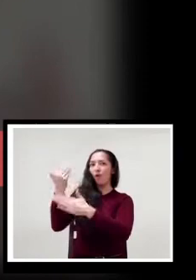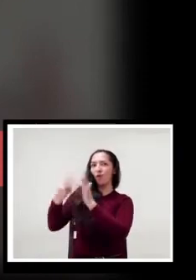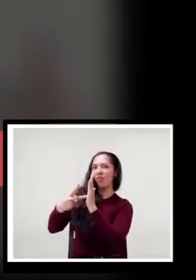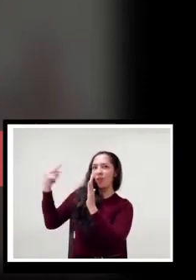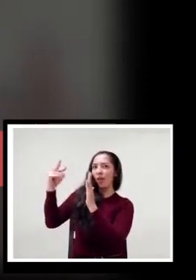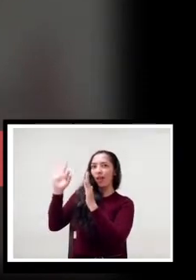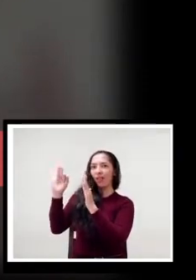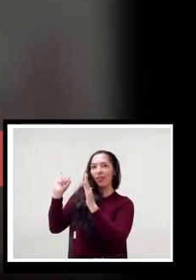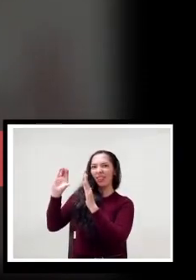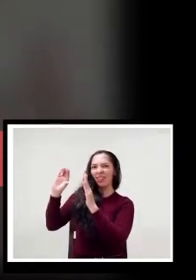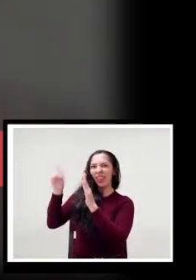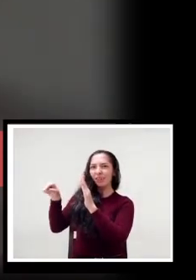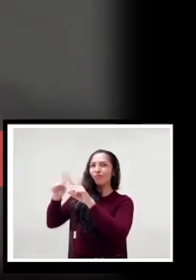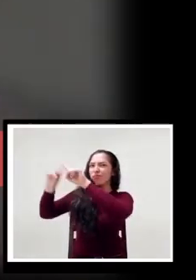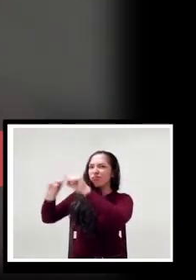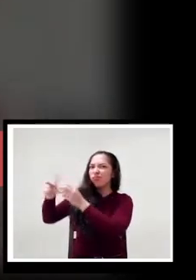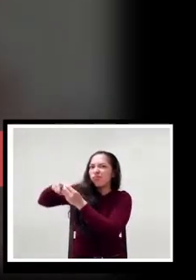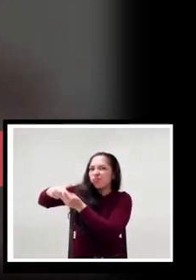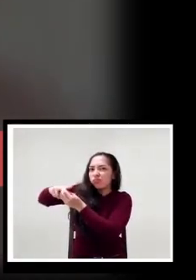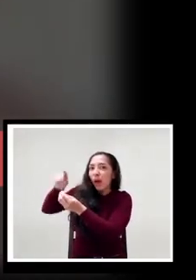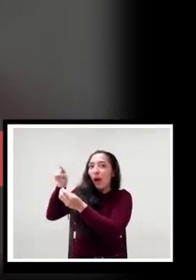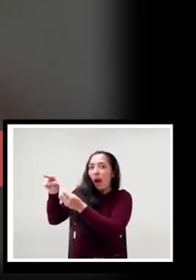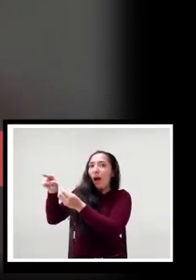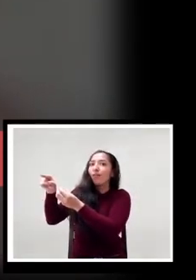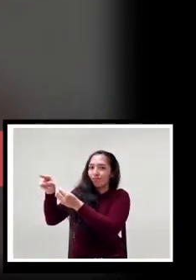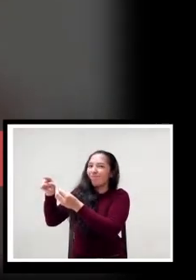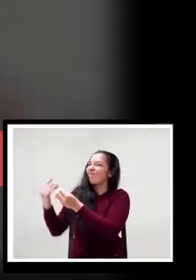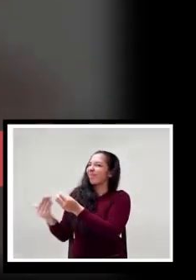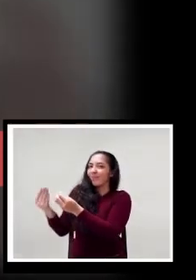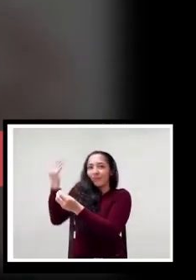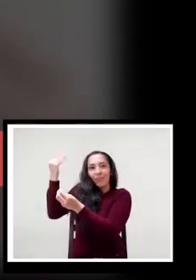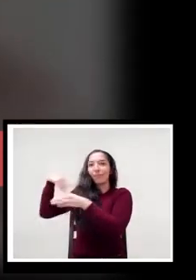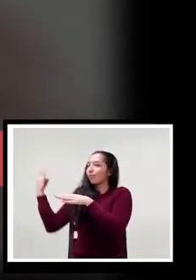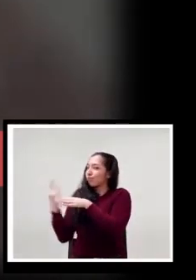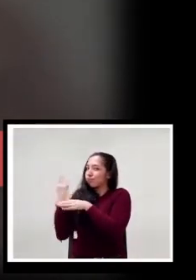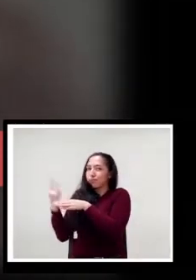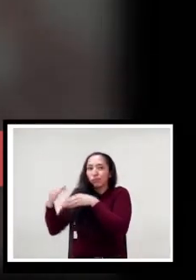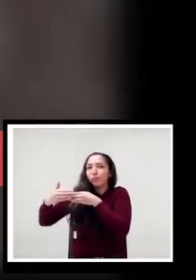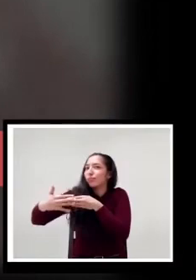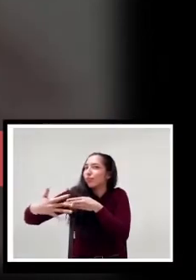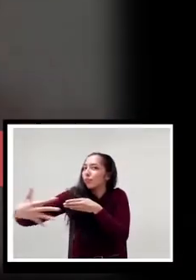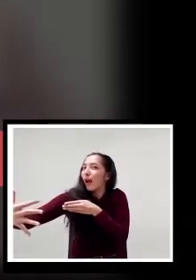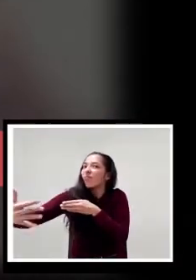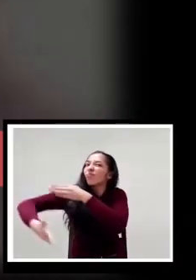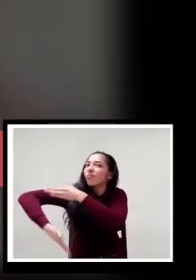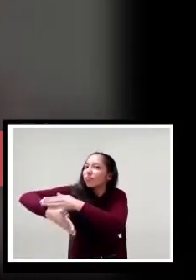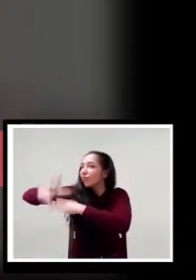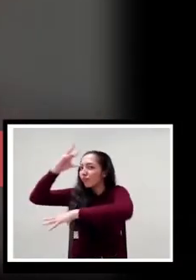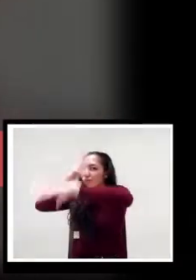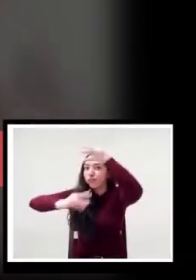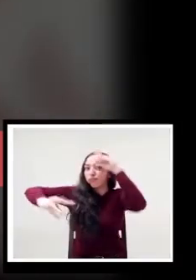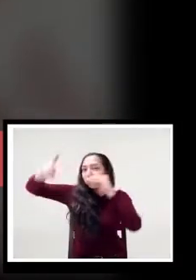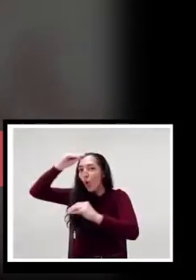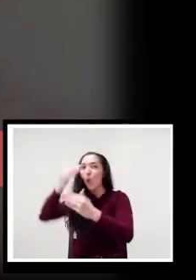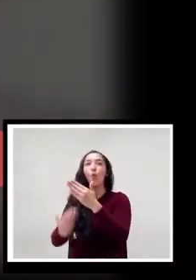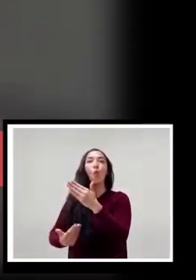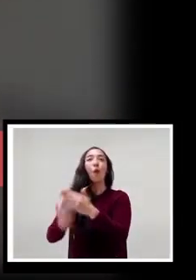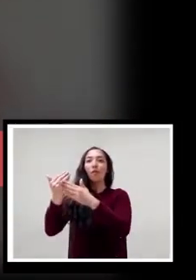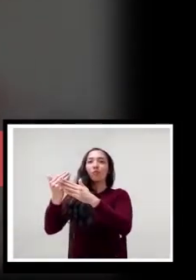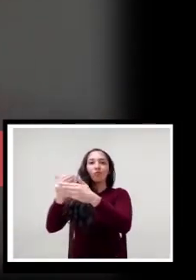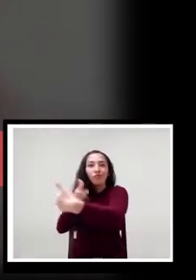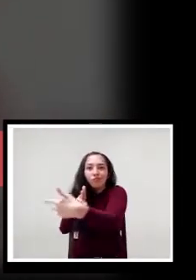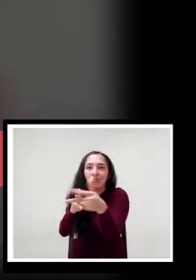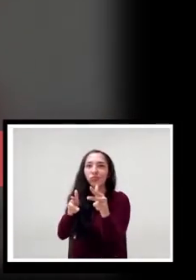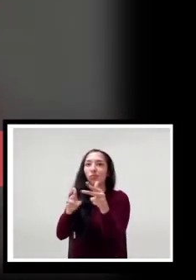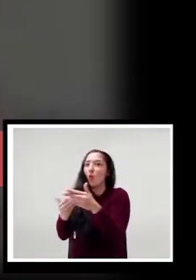aprenden a utilizar las TICs para poder montar escenarios, escenarios que se constituyen en las aulas nuevas,